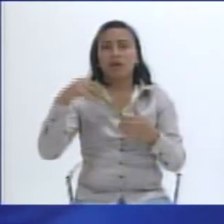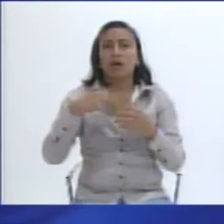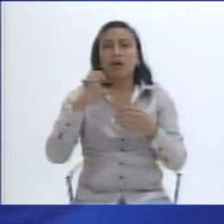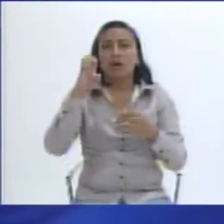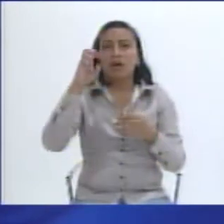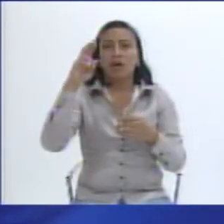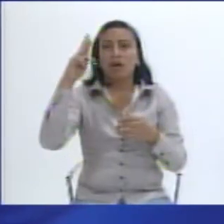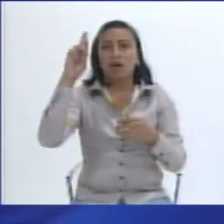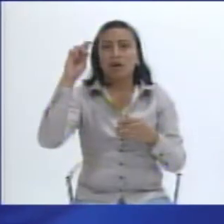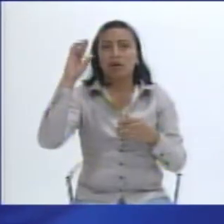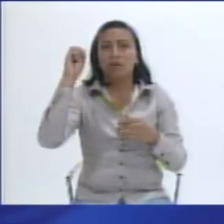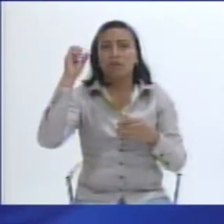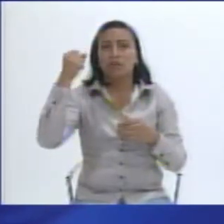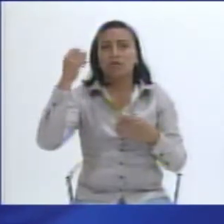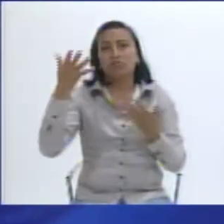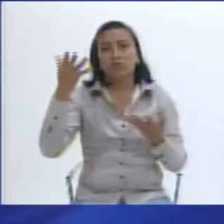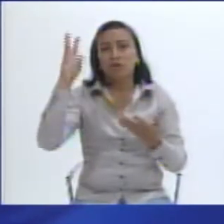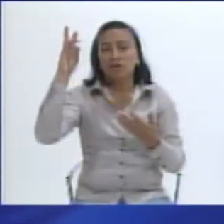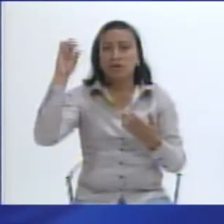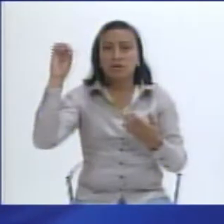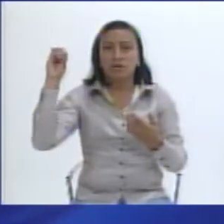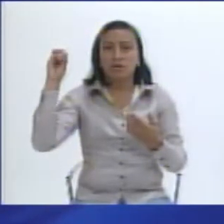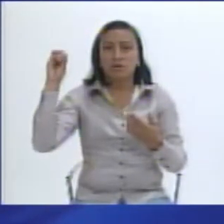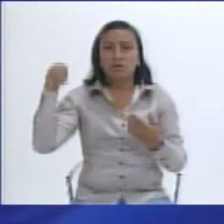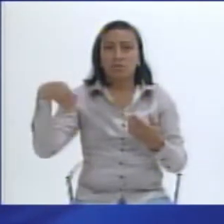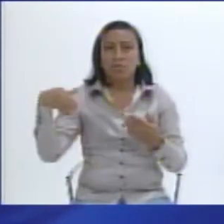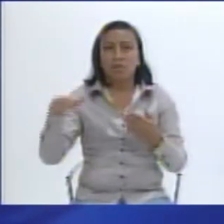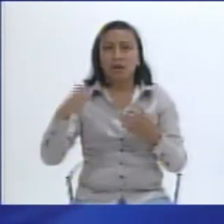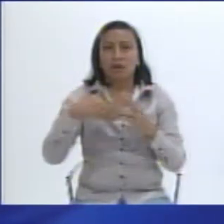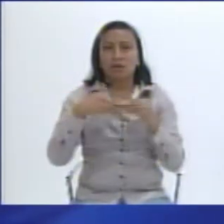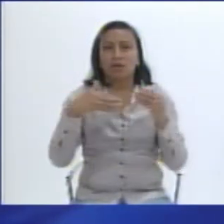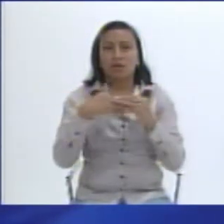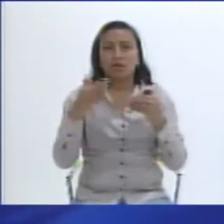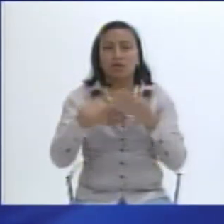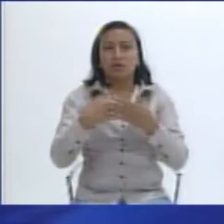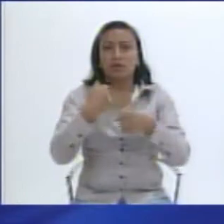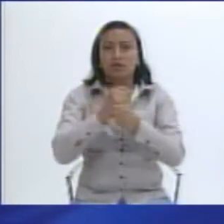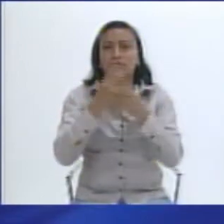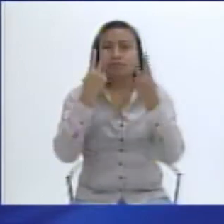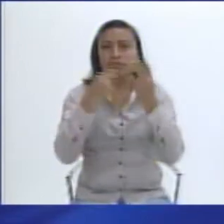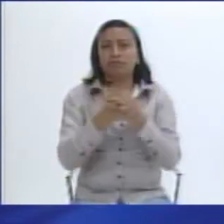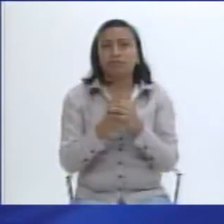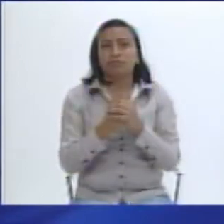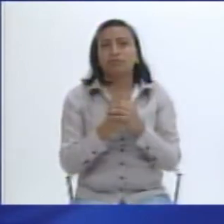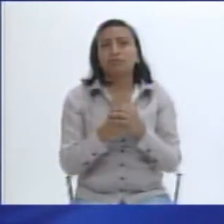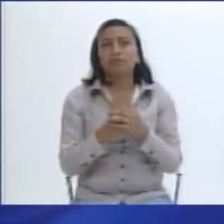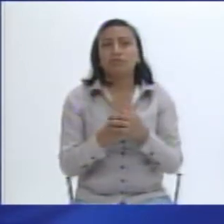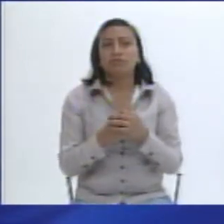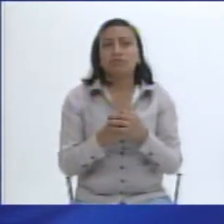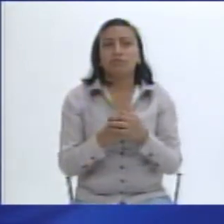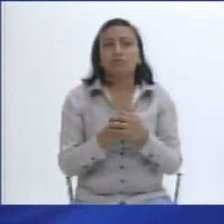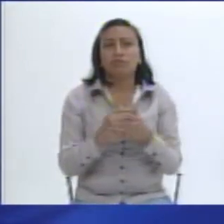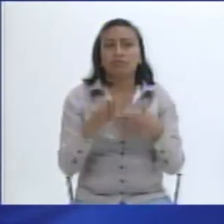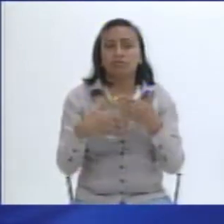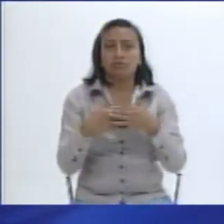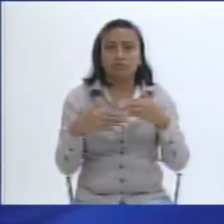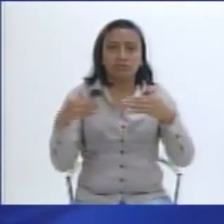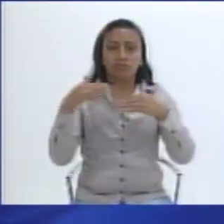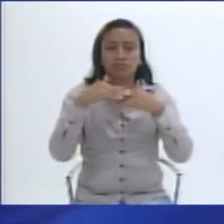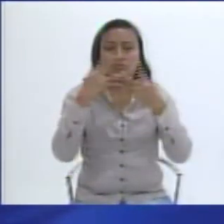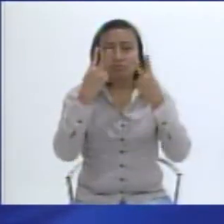cofinancia 600 mil. Ahora mismo hemos evaluado el primer año de implementación, de tres años que están previstos de ejecución.